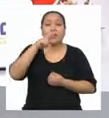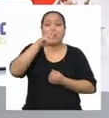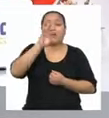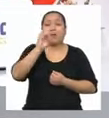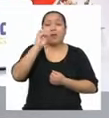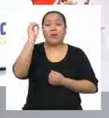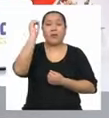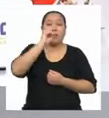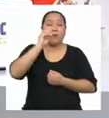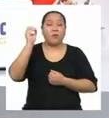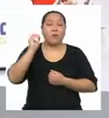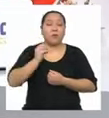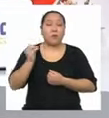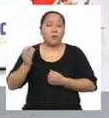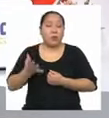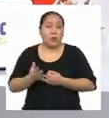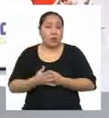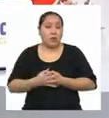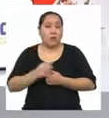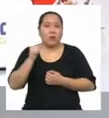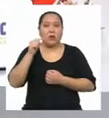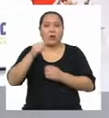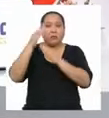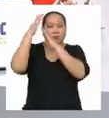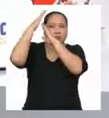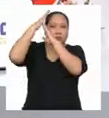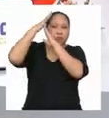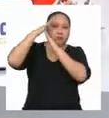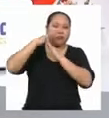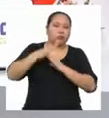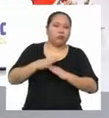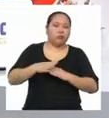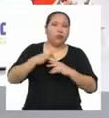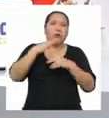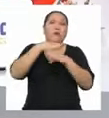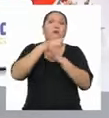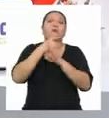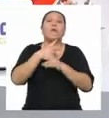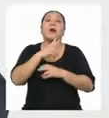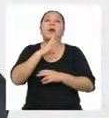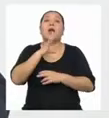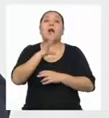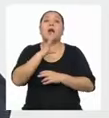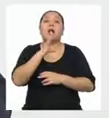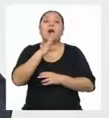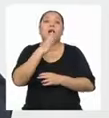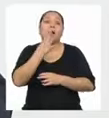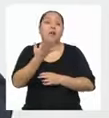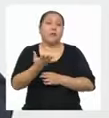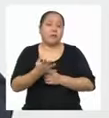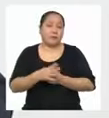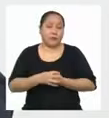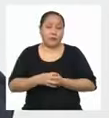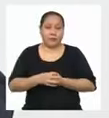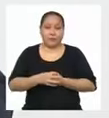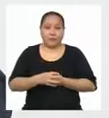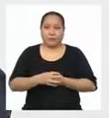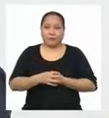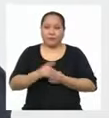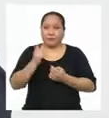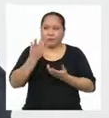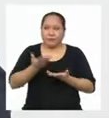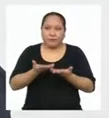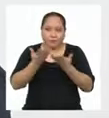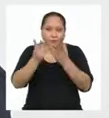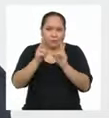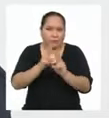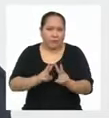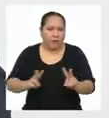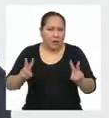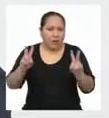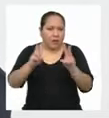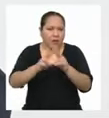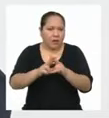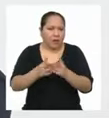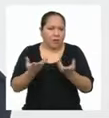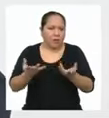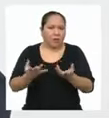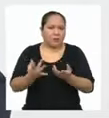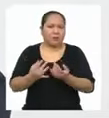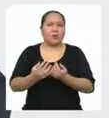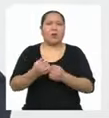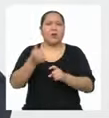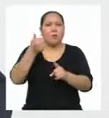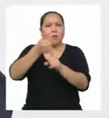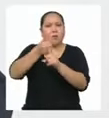Ha sido discriminado Por la forma Lengua En la que habla Valoremos Nuestras lenguas Maternas E indígenas